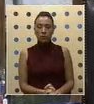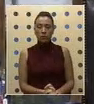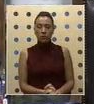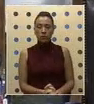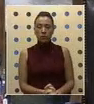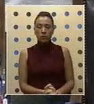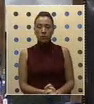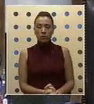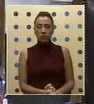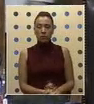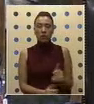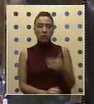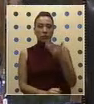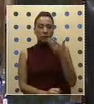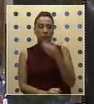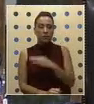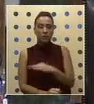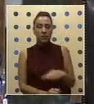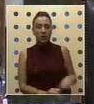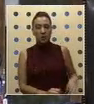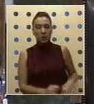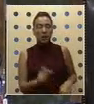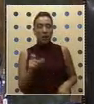Quiero darle ahora la palabra al diputado Juan Luis Castro hasta por un minuto.